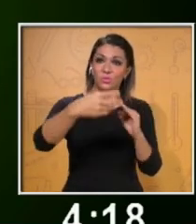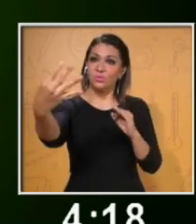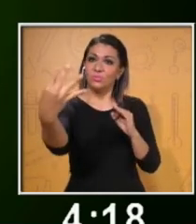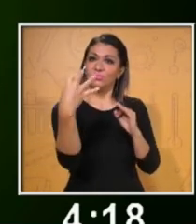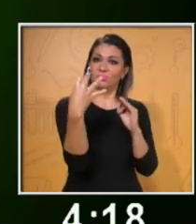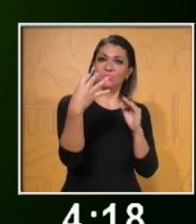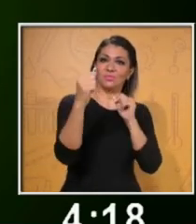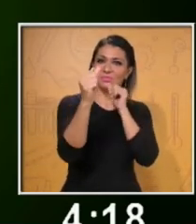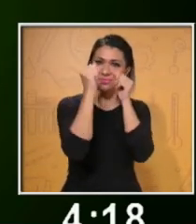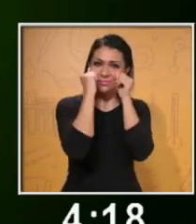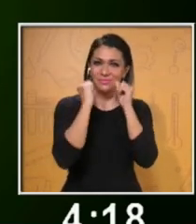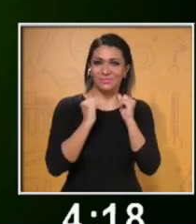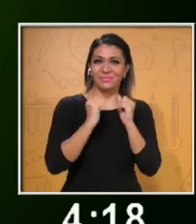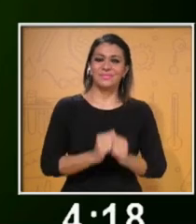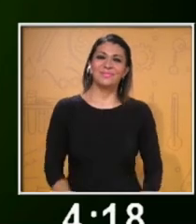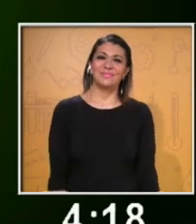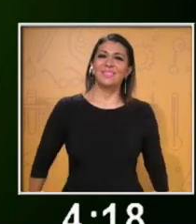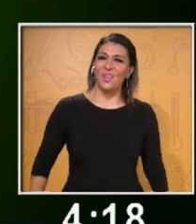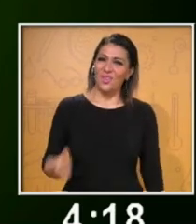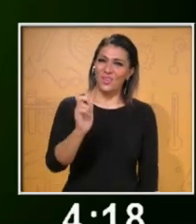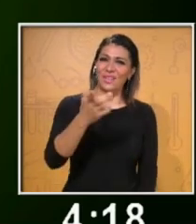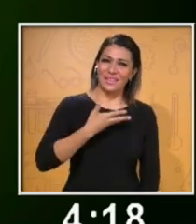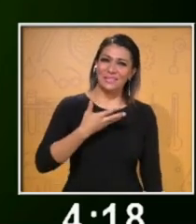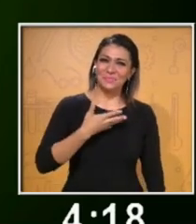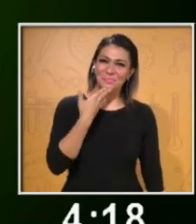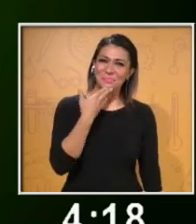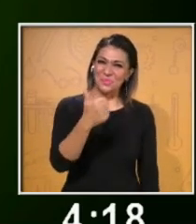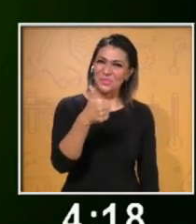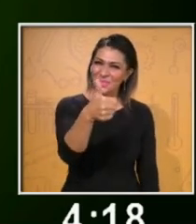Que tengas una exposición de 10. Adiós.